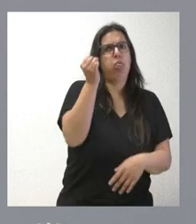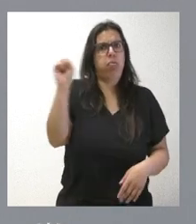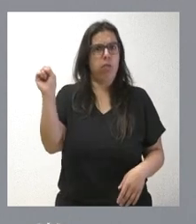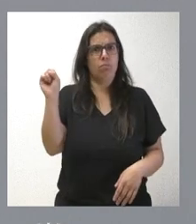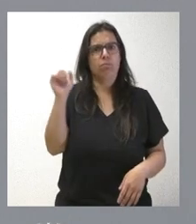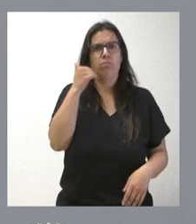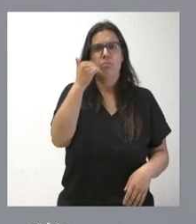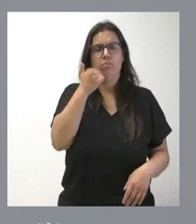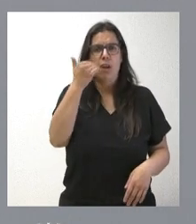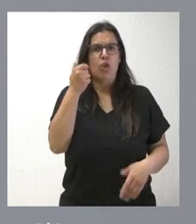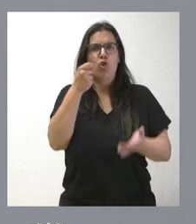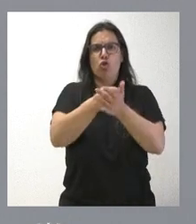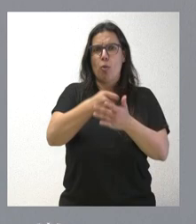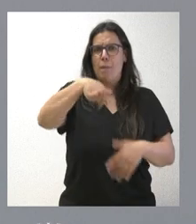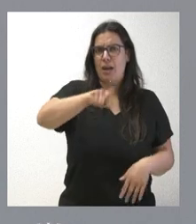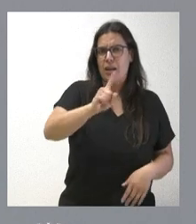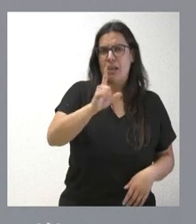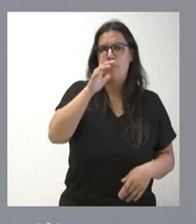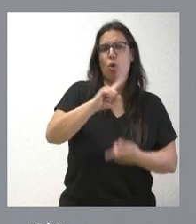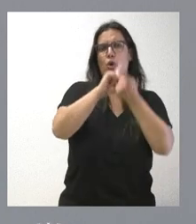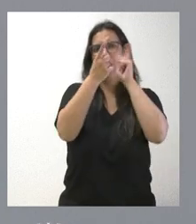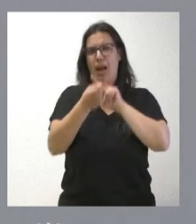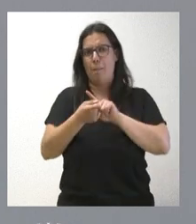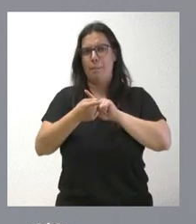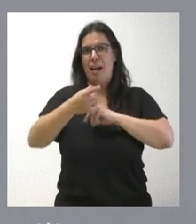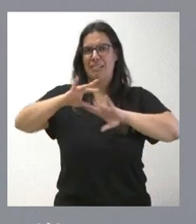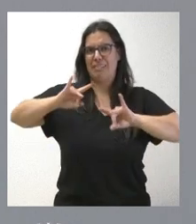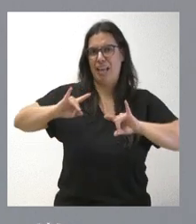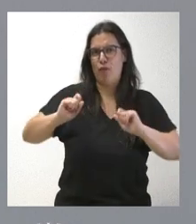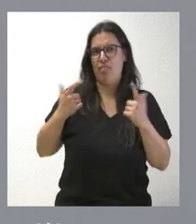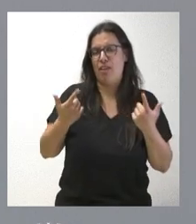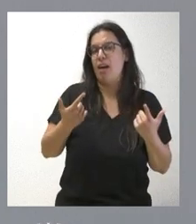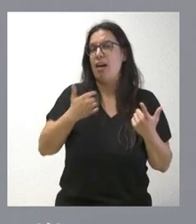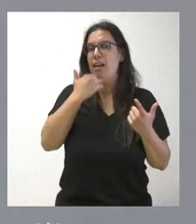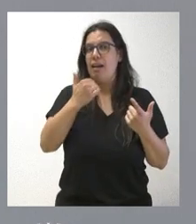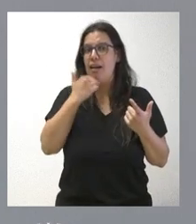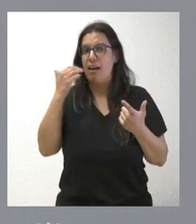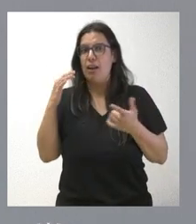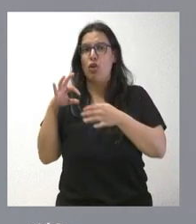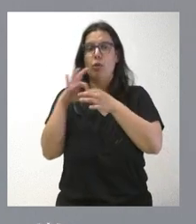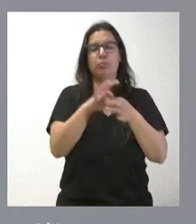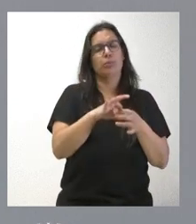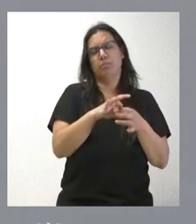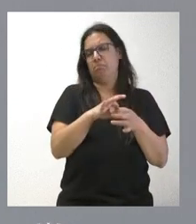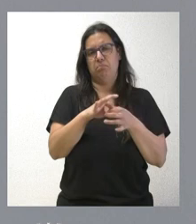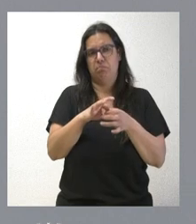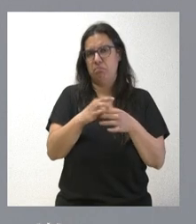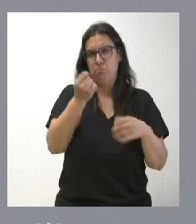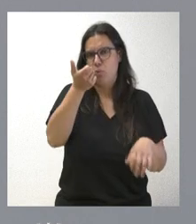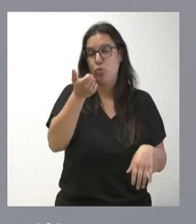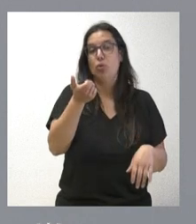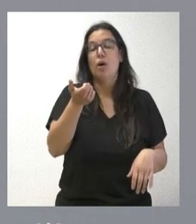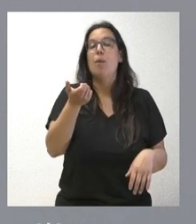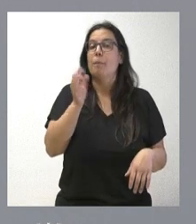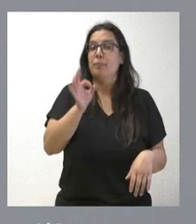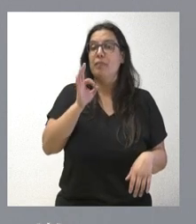norma tributaria por el cambio de residencia tributaria sin corresponderse con su residencia a efectos legales. Pero sí que es verdad que